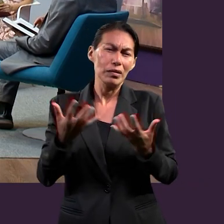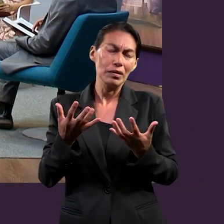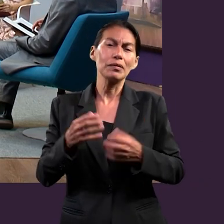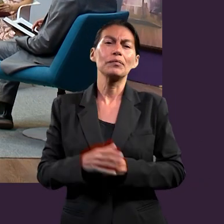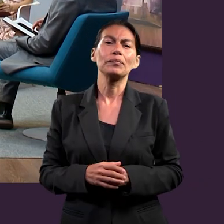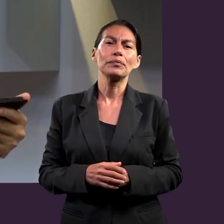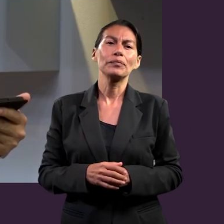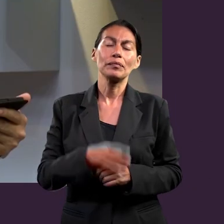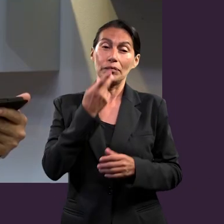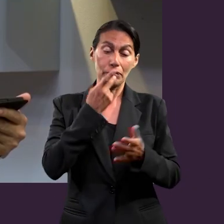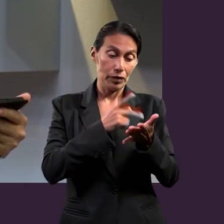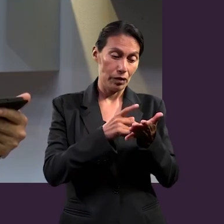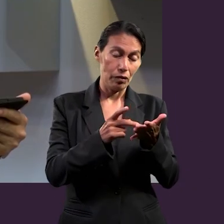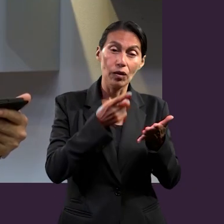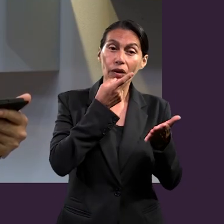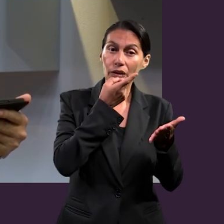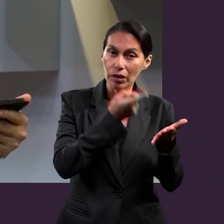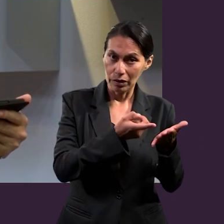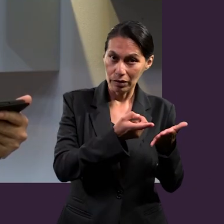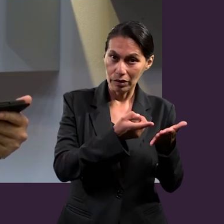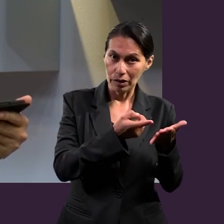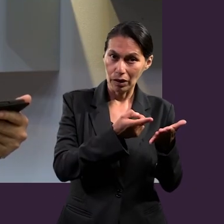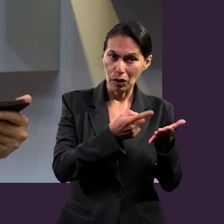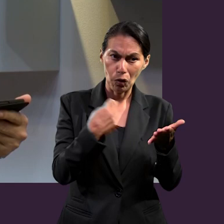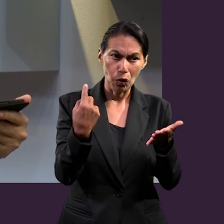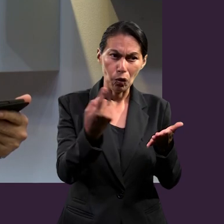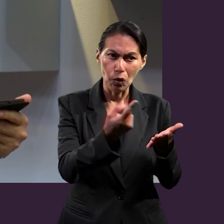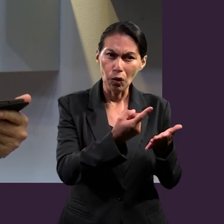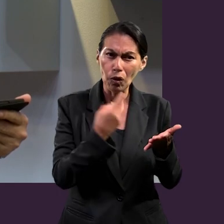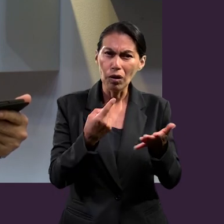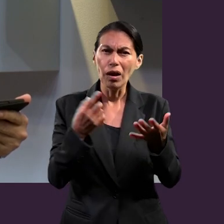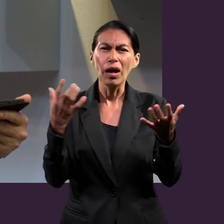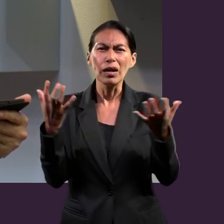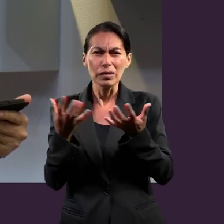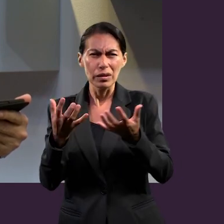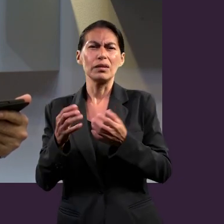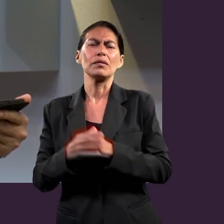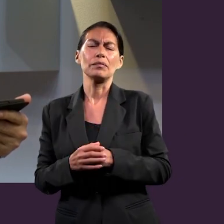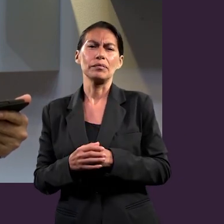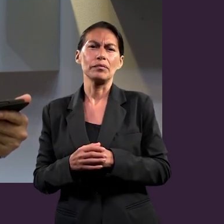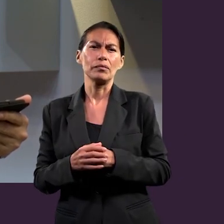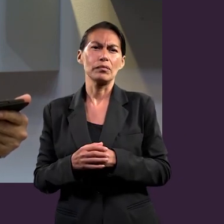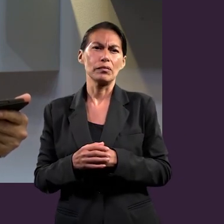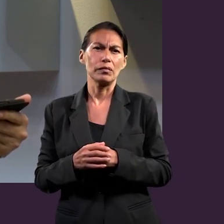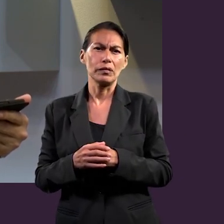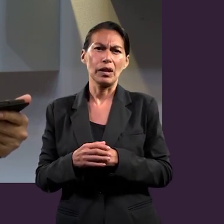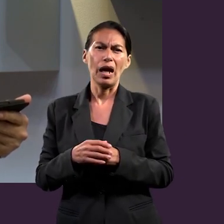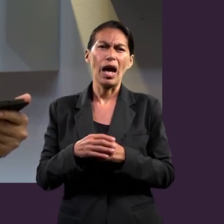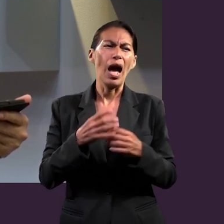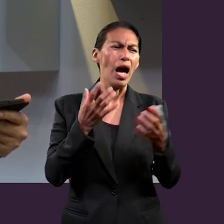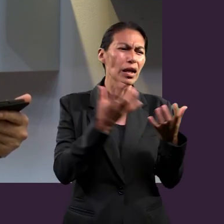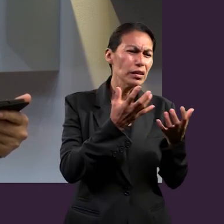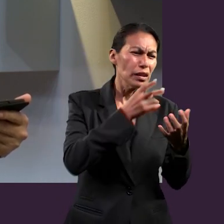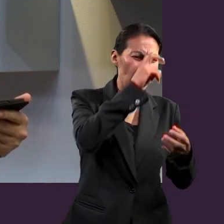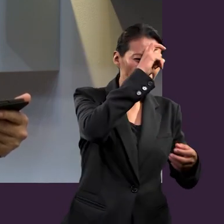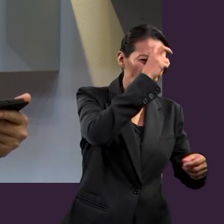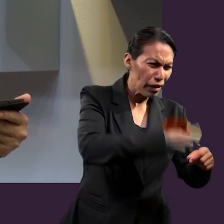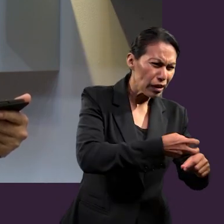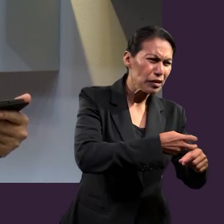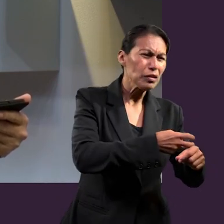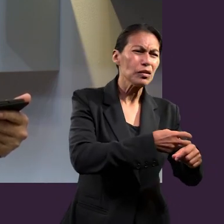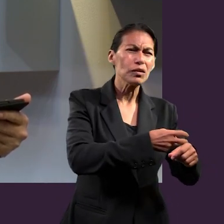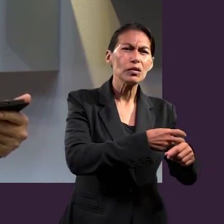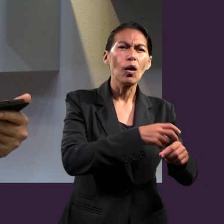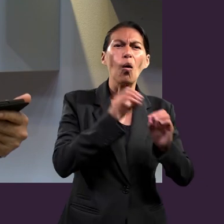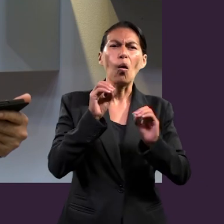a nuestra manera de vivir. Y el apóstol Pablo utiliza la metáfora de andar. ¿Cuál es la diferencia de no andar como necios, sino como